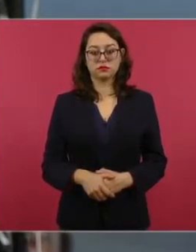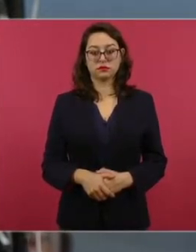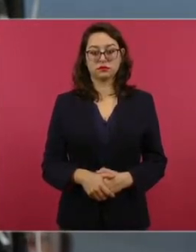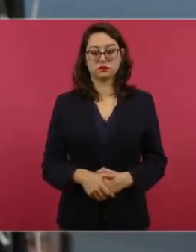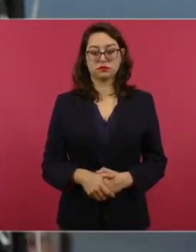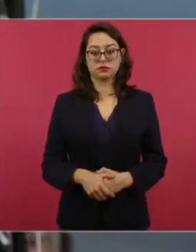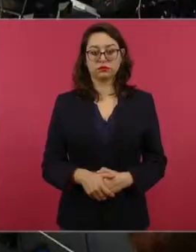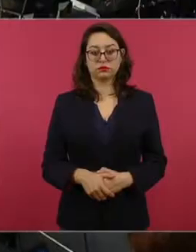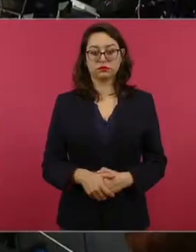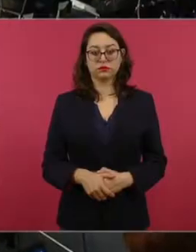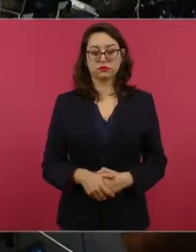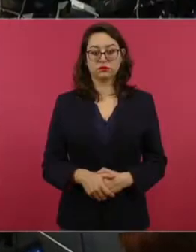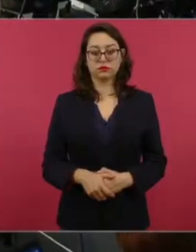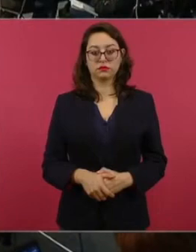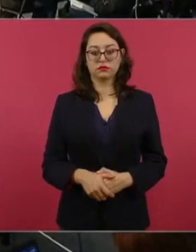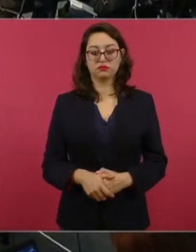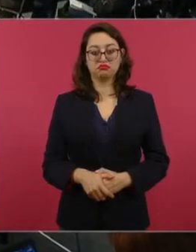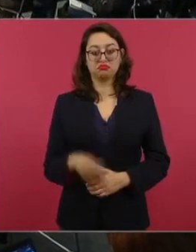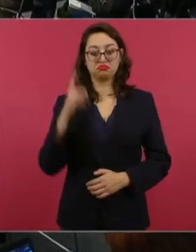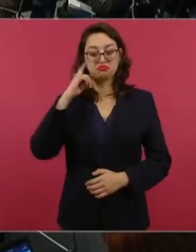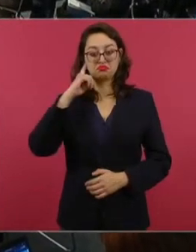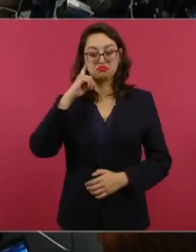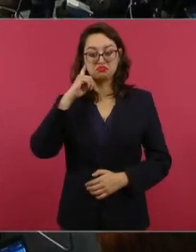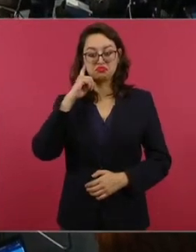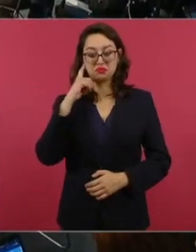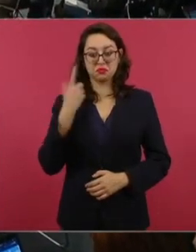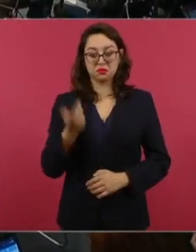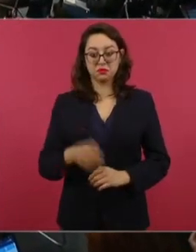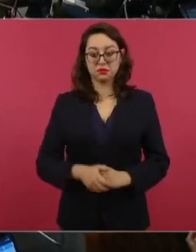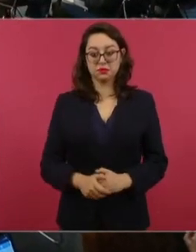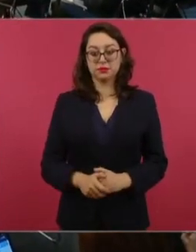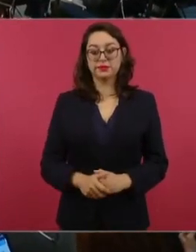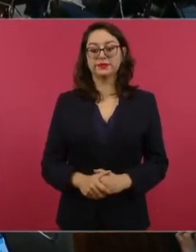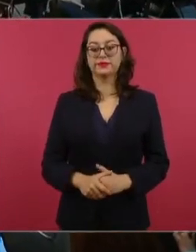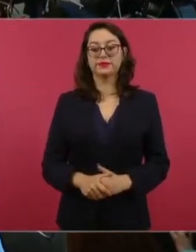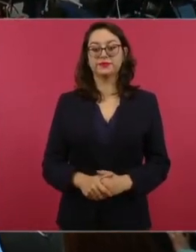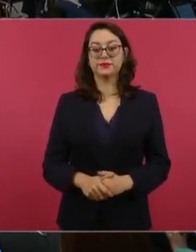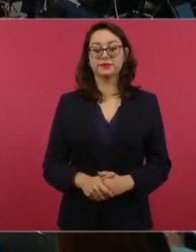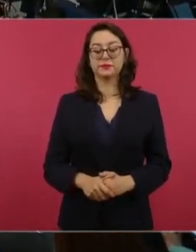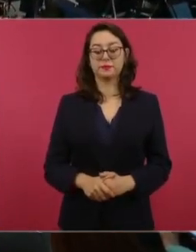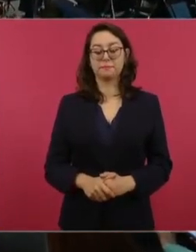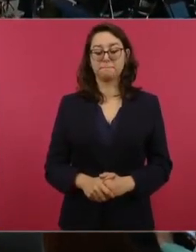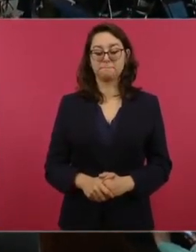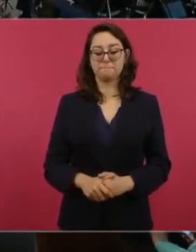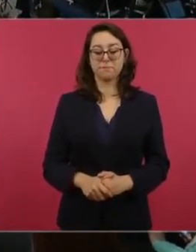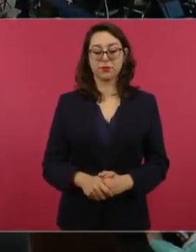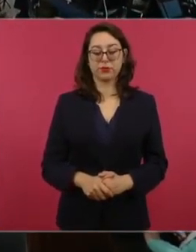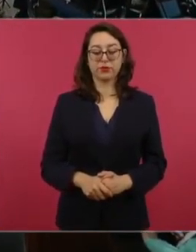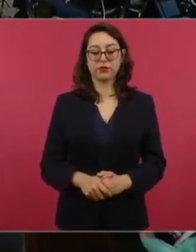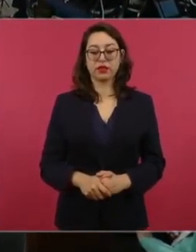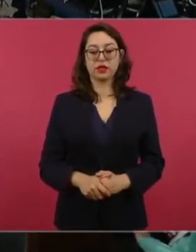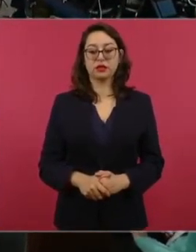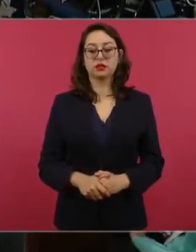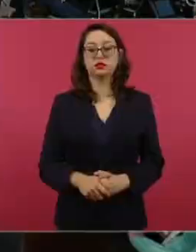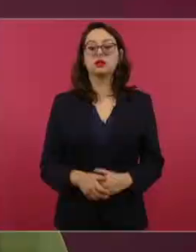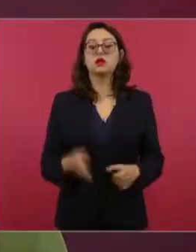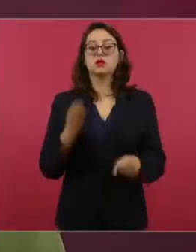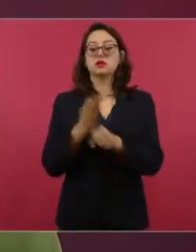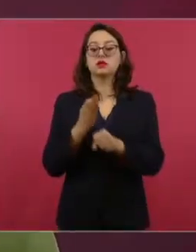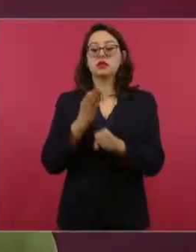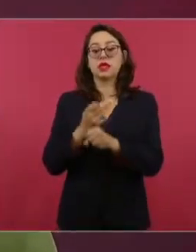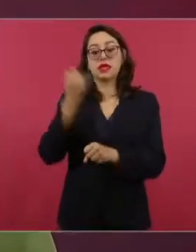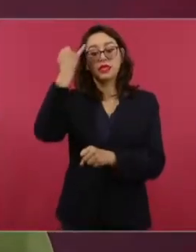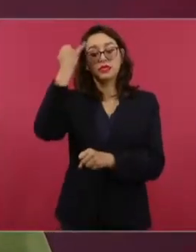alguna iniciativa para regular la comercialización de los drones como tal? No, en este momento la iniciativa fue